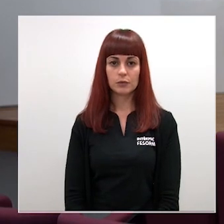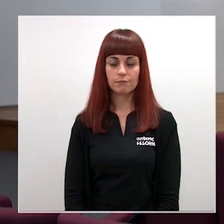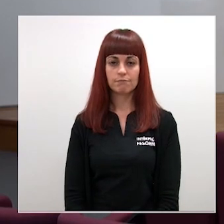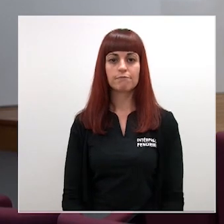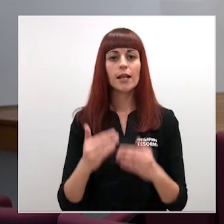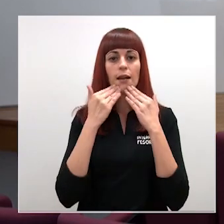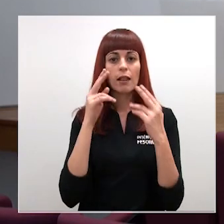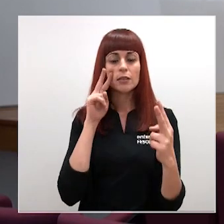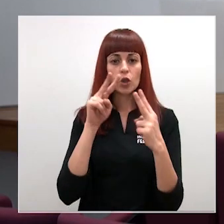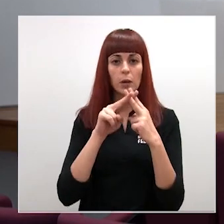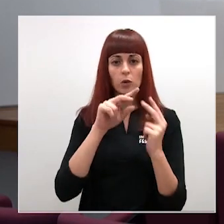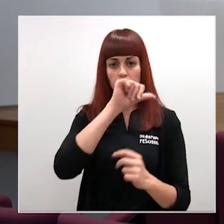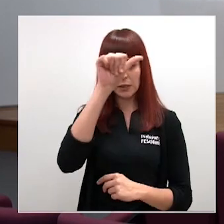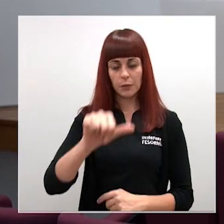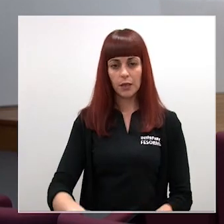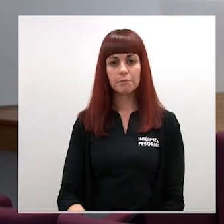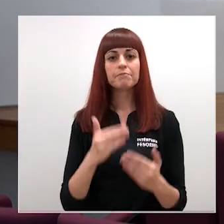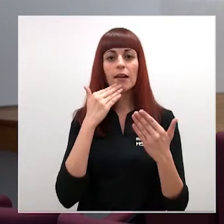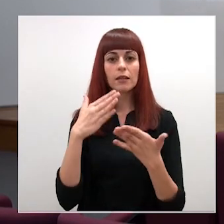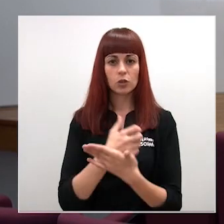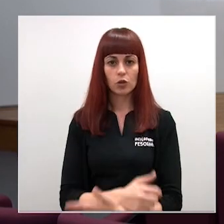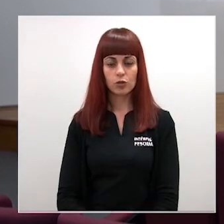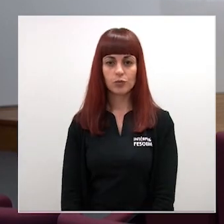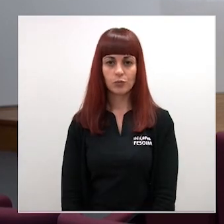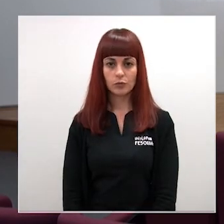gracias y nos vemos la próxima semana gracias a todos